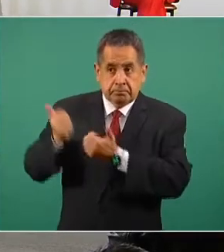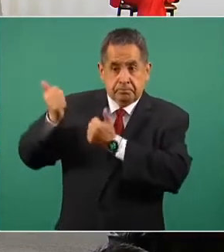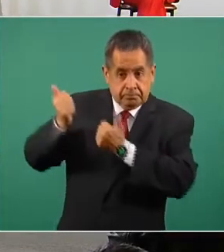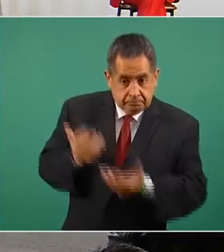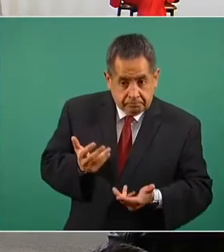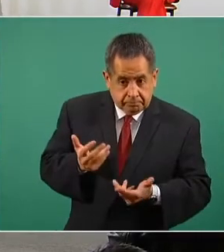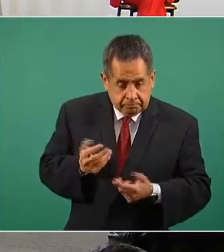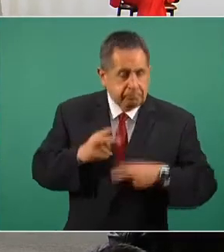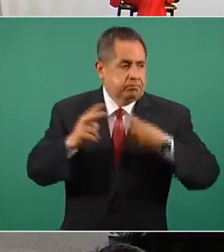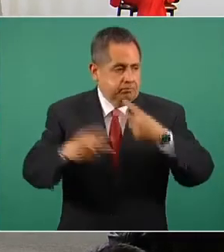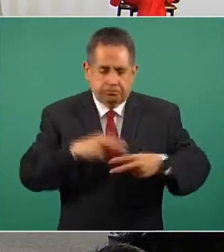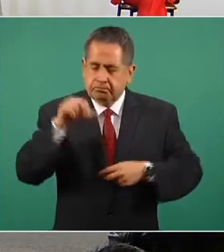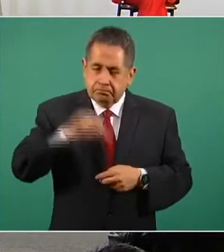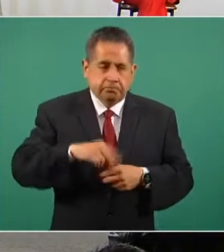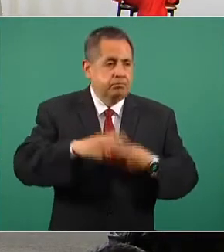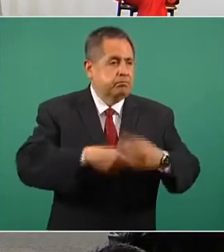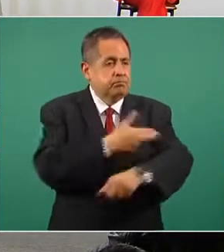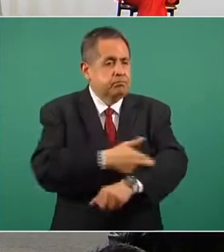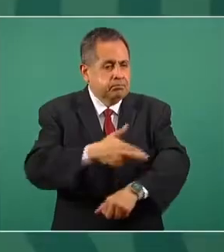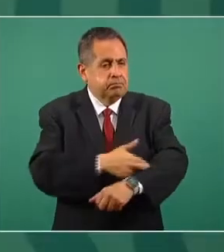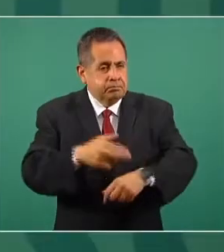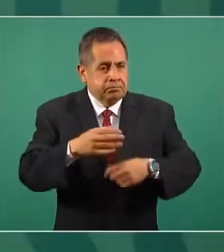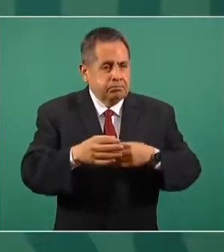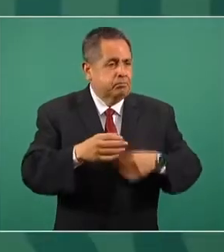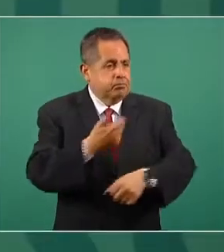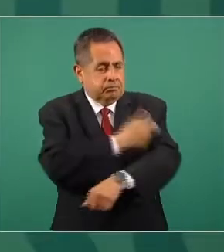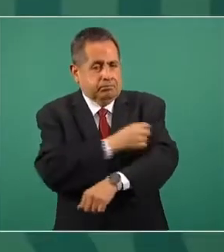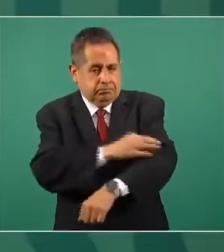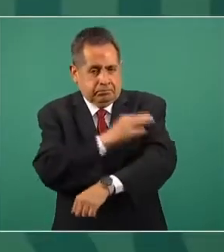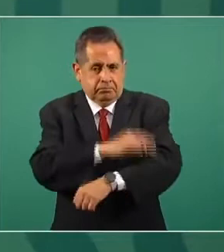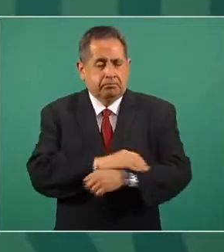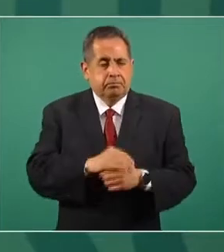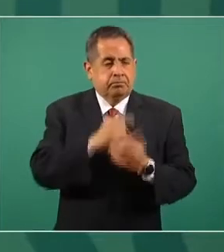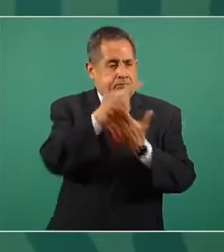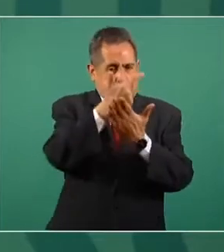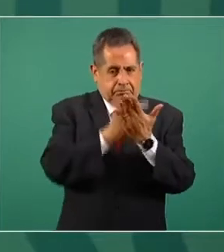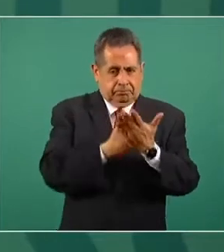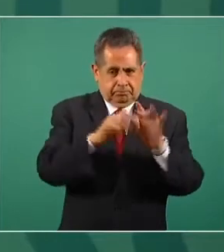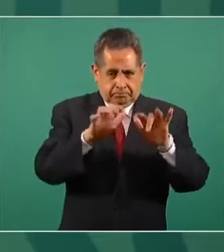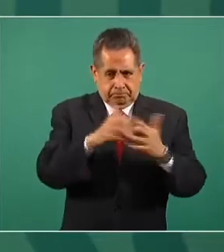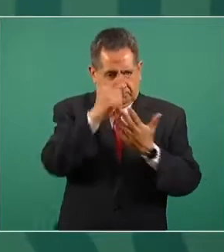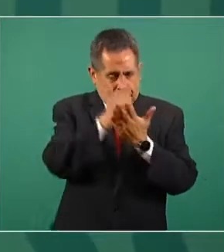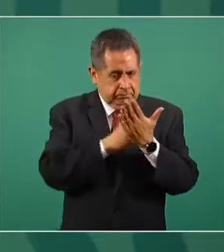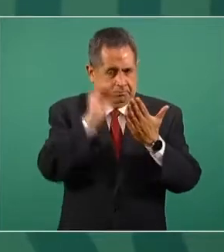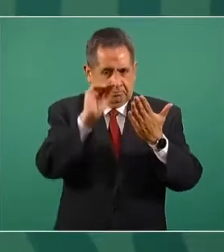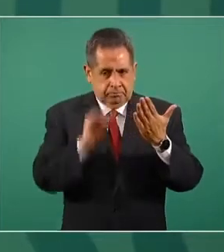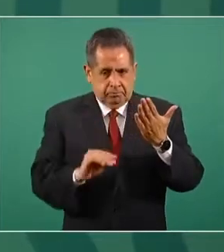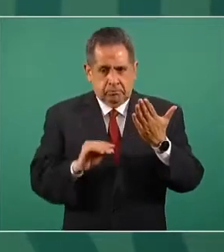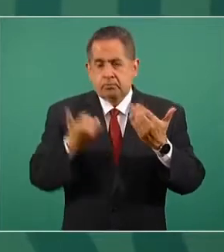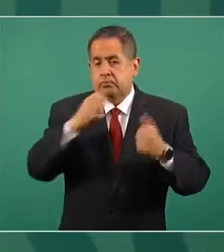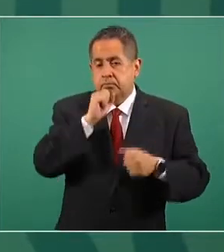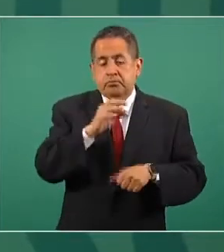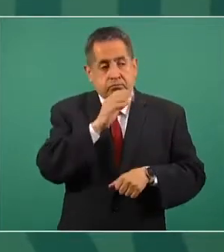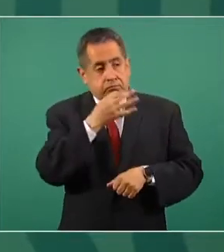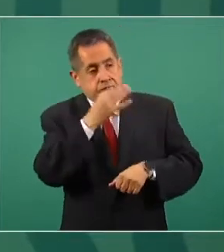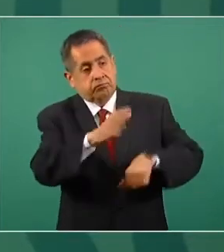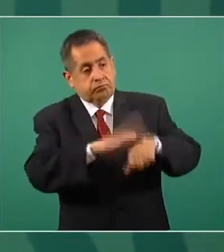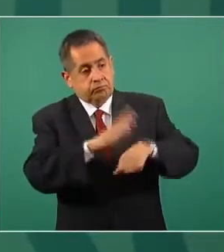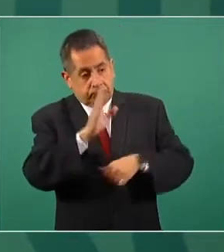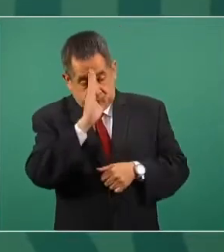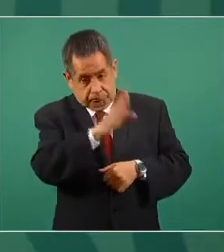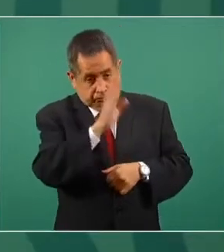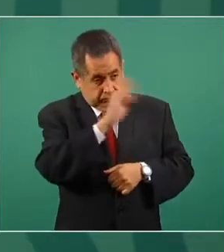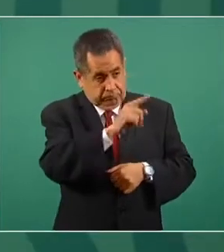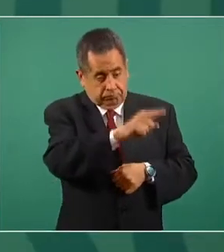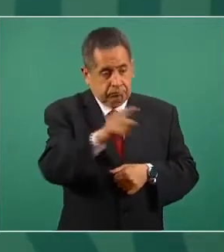dosis, también a través de la plataforma que se ha establecido y las notificaciones directas a las personas que ya han